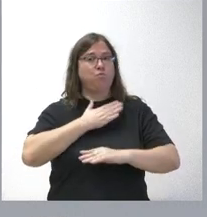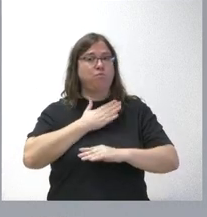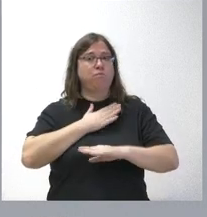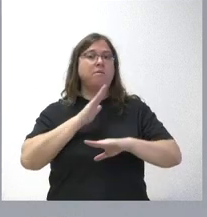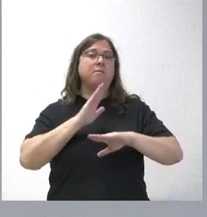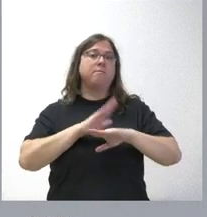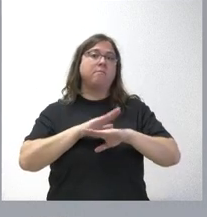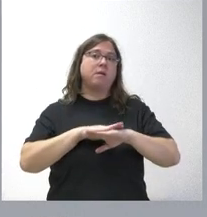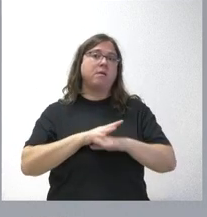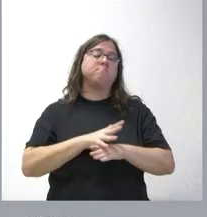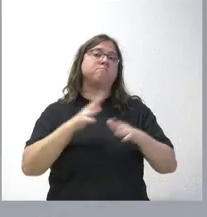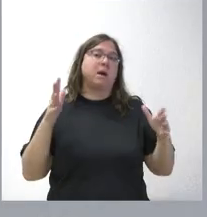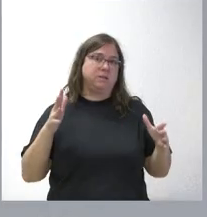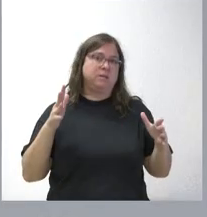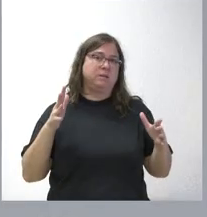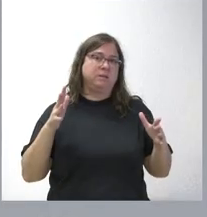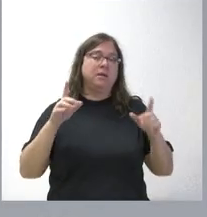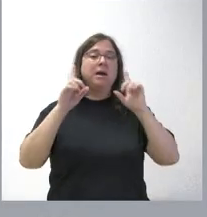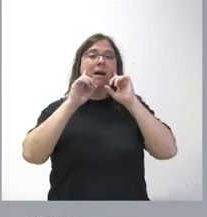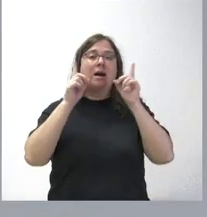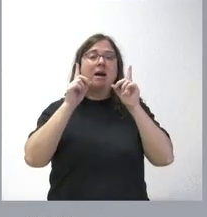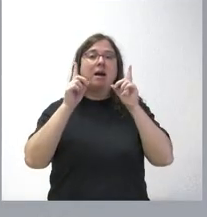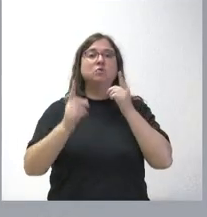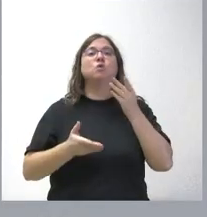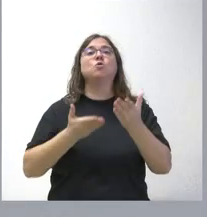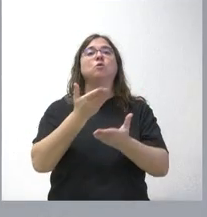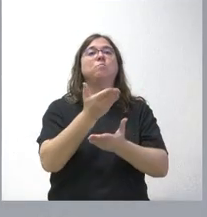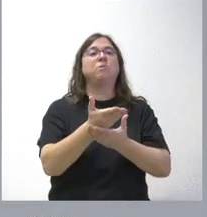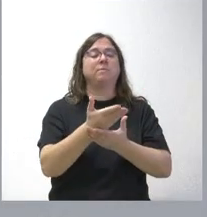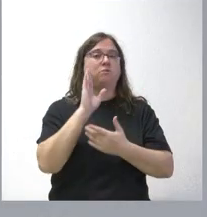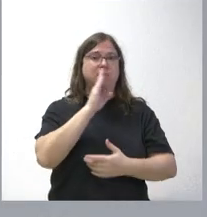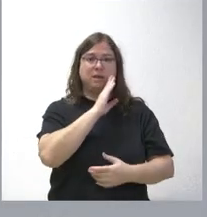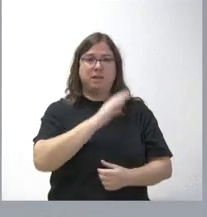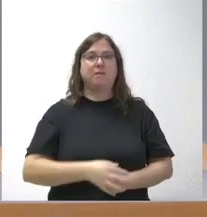ampliación, en este caso, del permiso de maternidad.